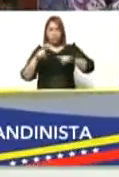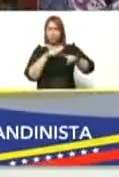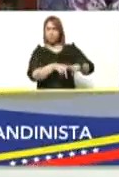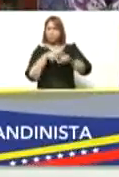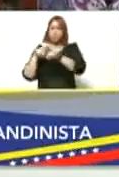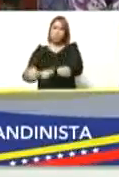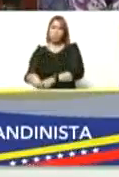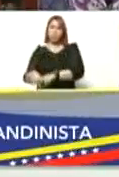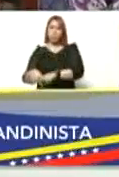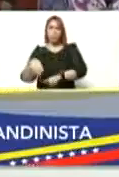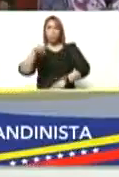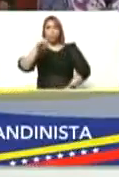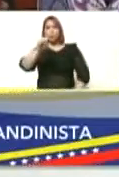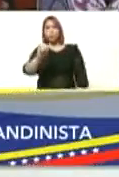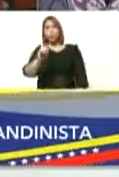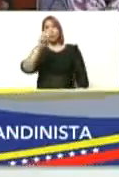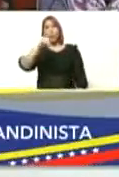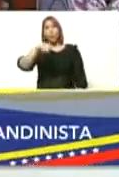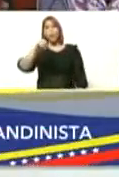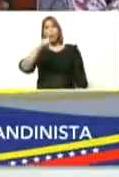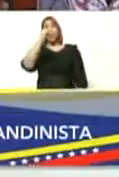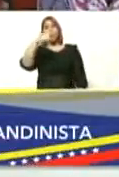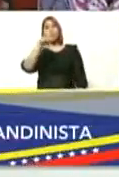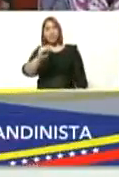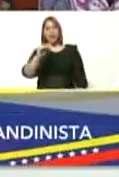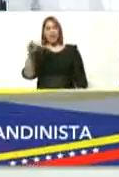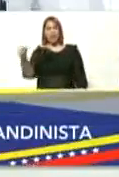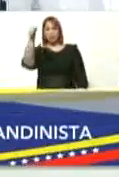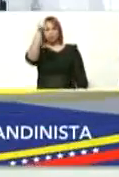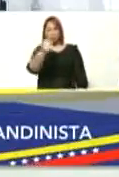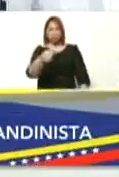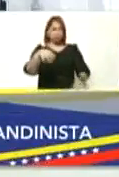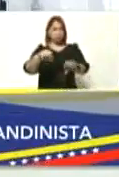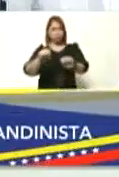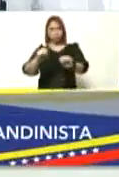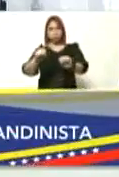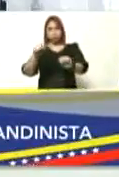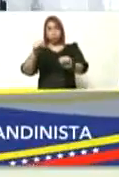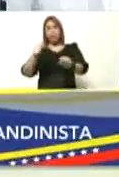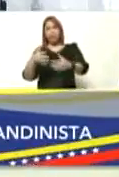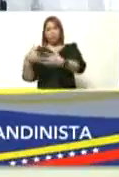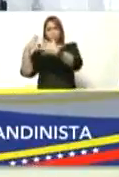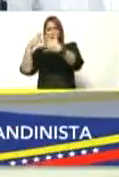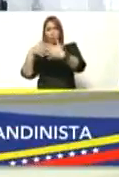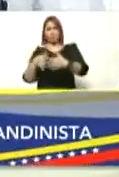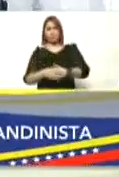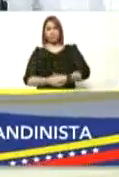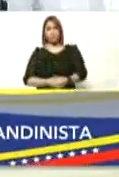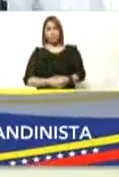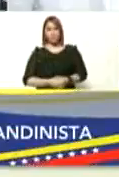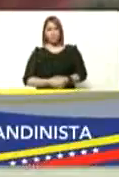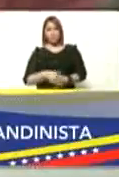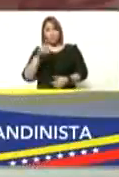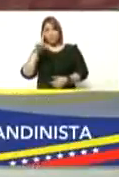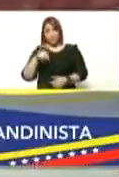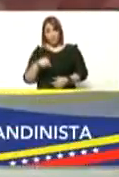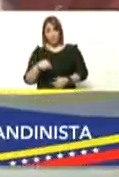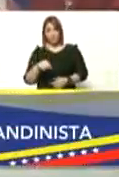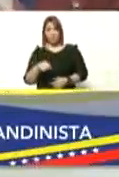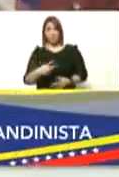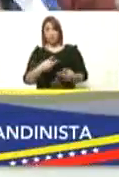de los Somoza que había sido colocado por una invasión gringa y que a su vez era